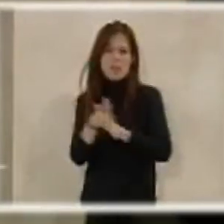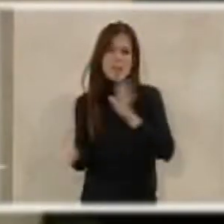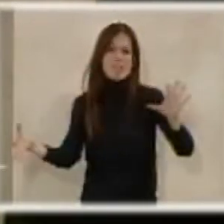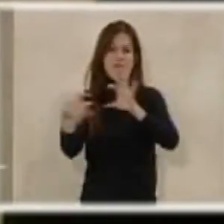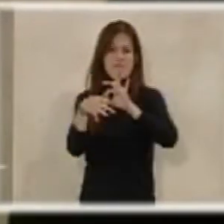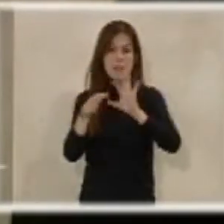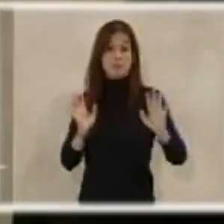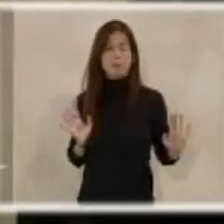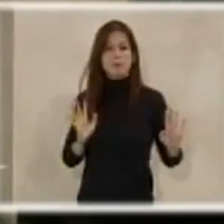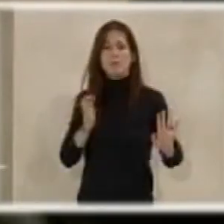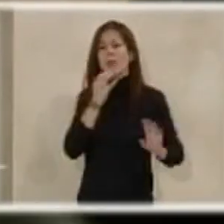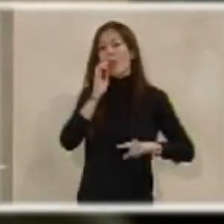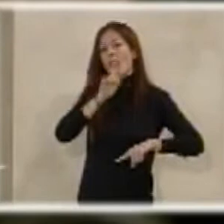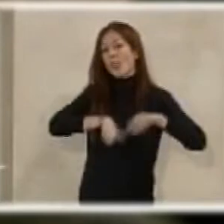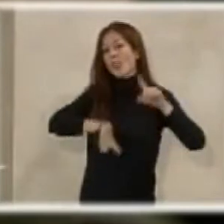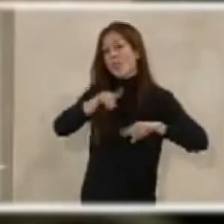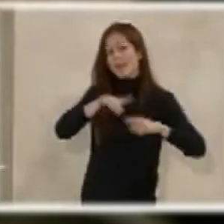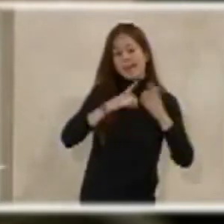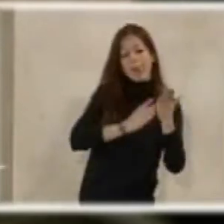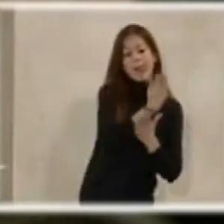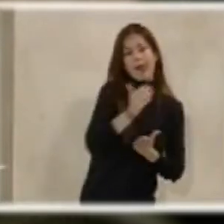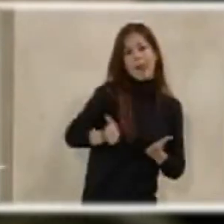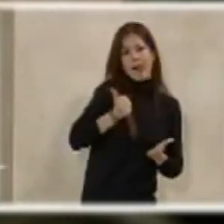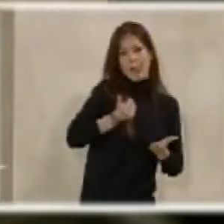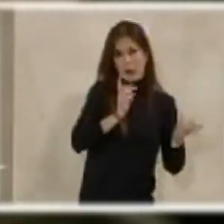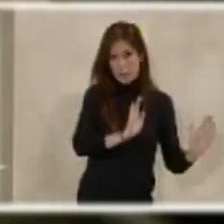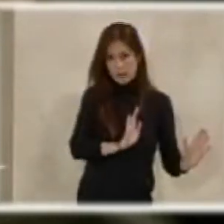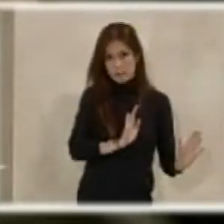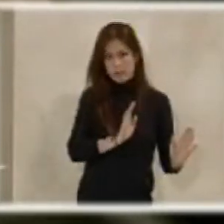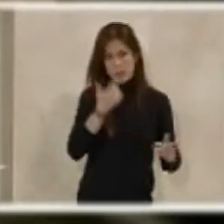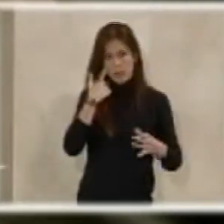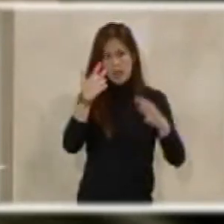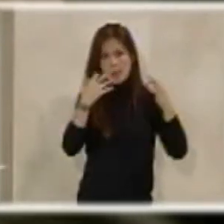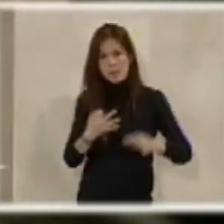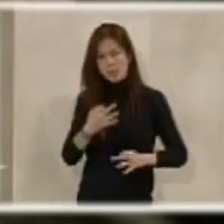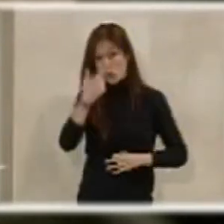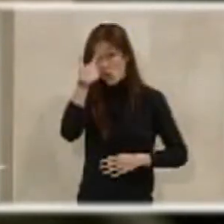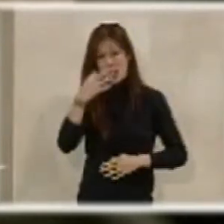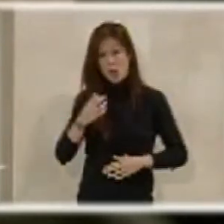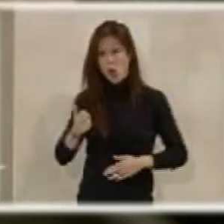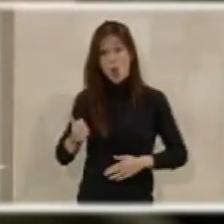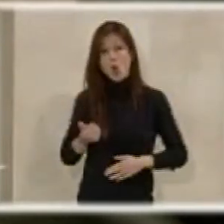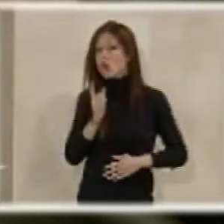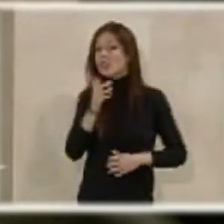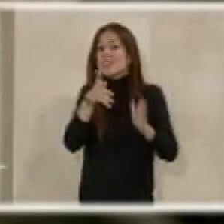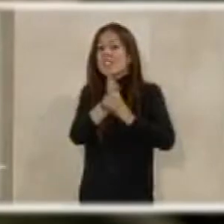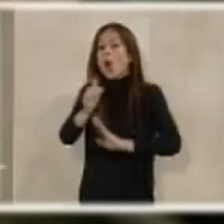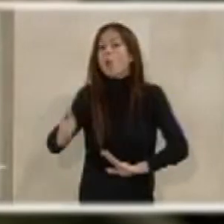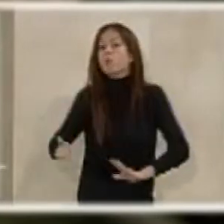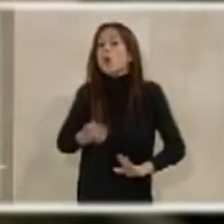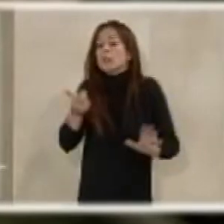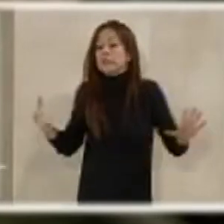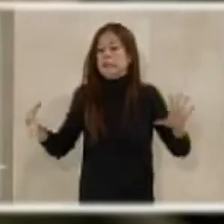Otra cosa es que se utilice hacia un lado o hacia otro. Pero yo creo que no hay oportunismo, sino la oportunidad